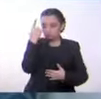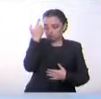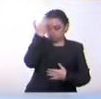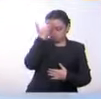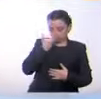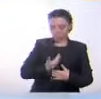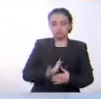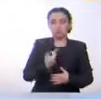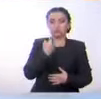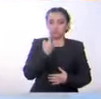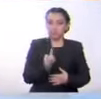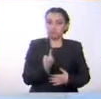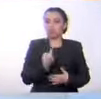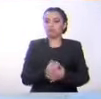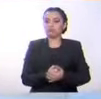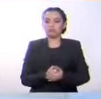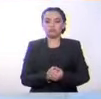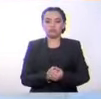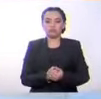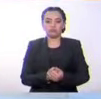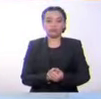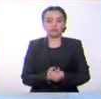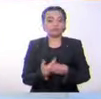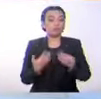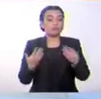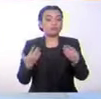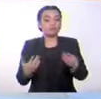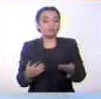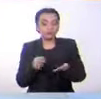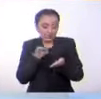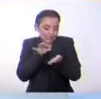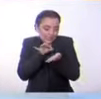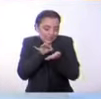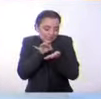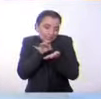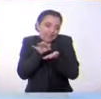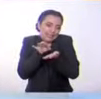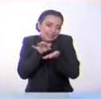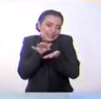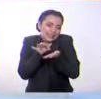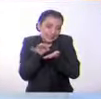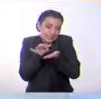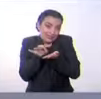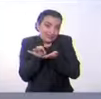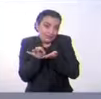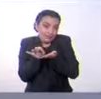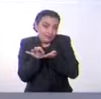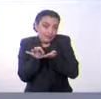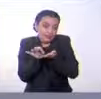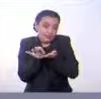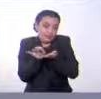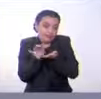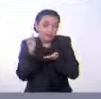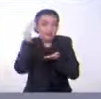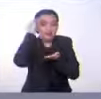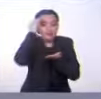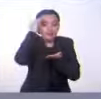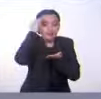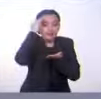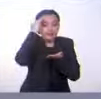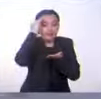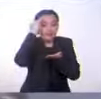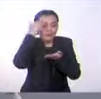Este es el caso de los insectos. Si nosotros conocemos cómo se